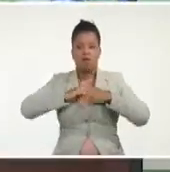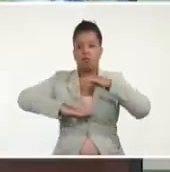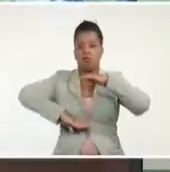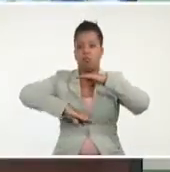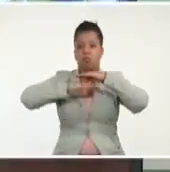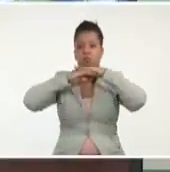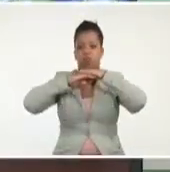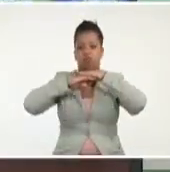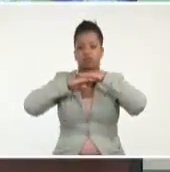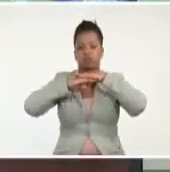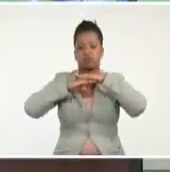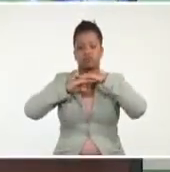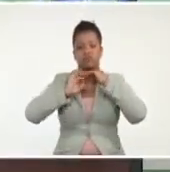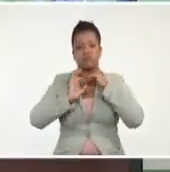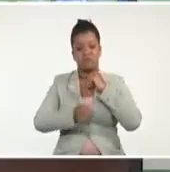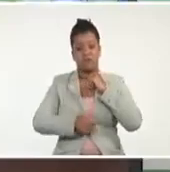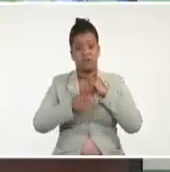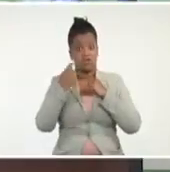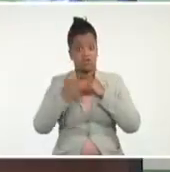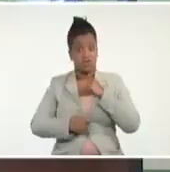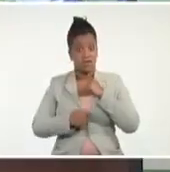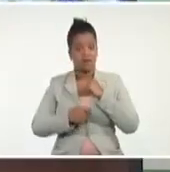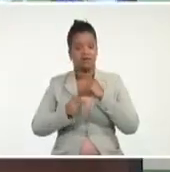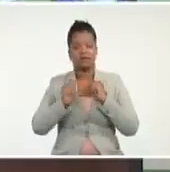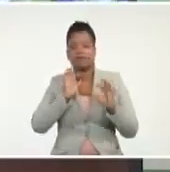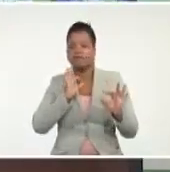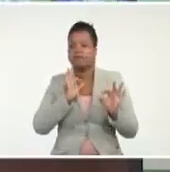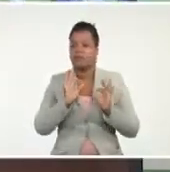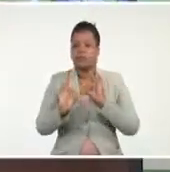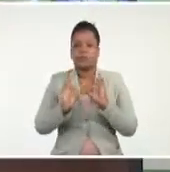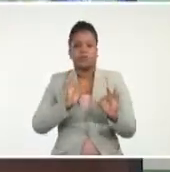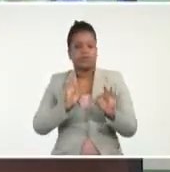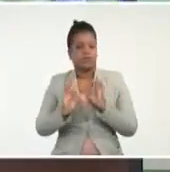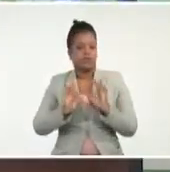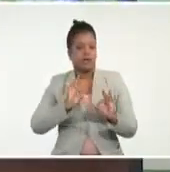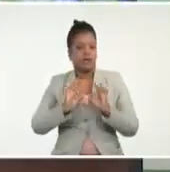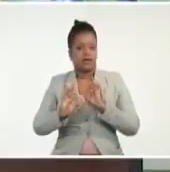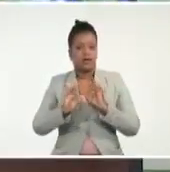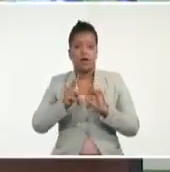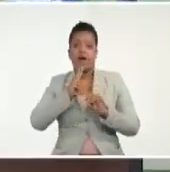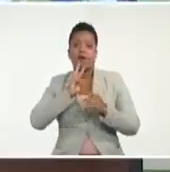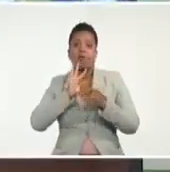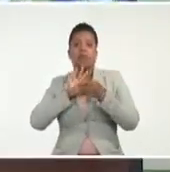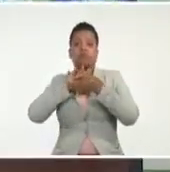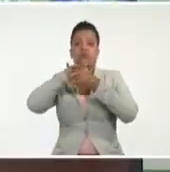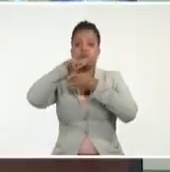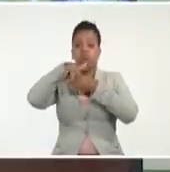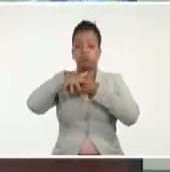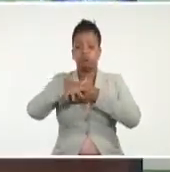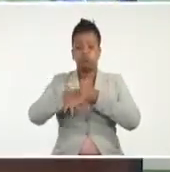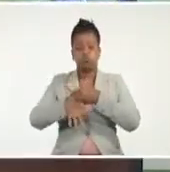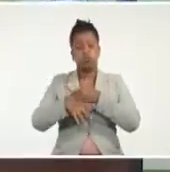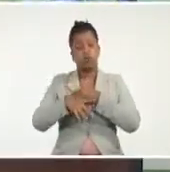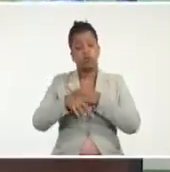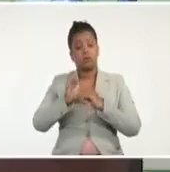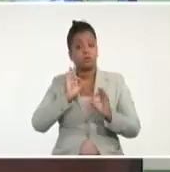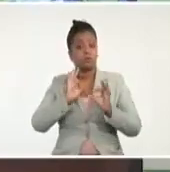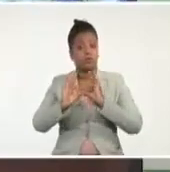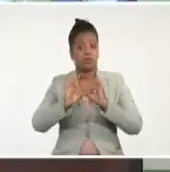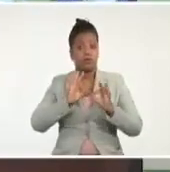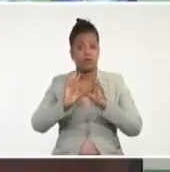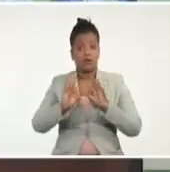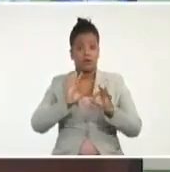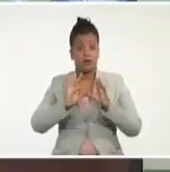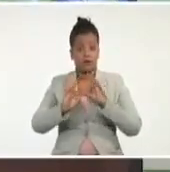por lo tanto hay que tener presente no solo la inundación costera que es ligera que eso no tendría una trascendencia